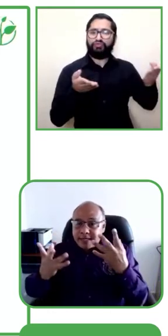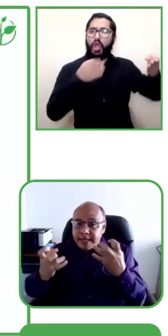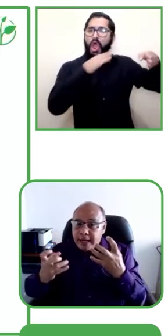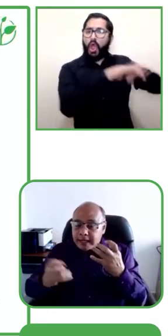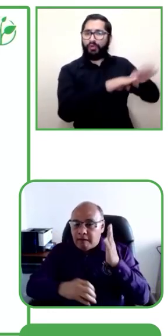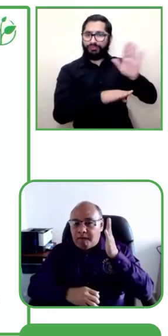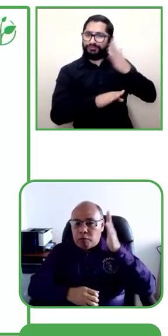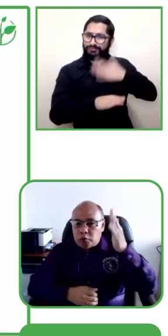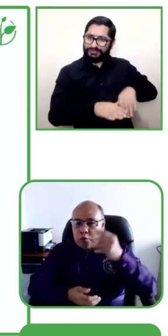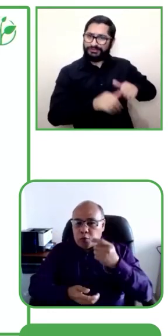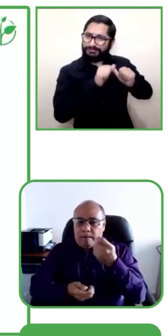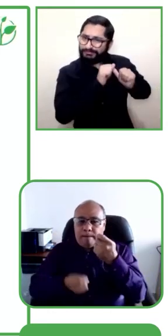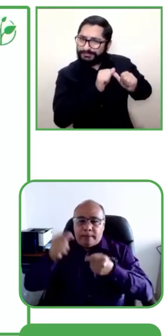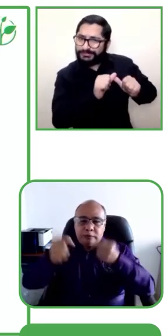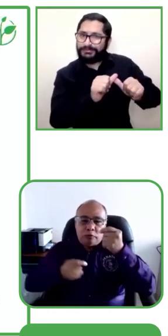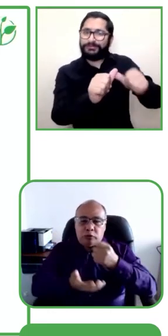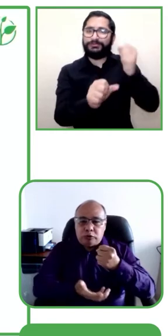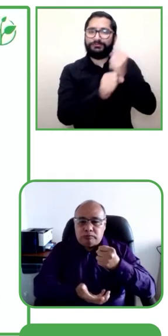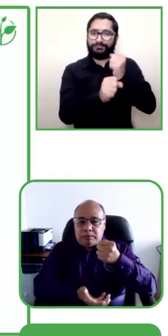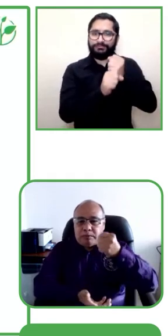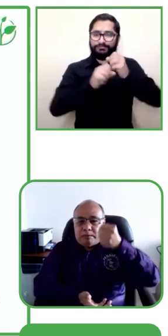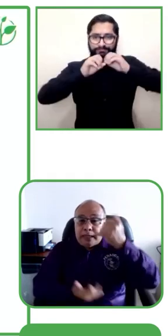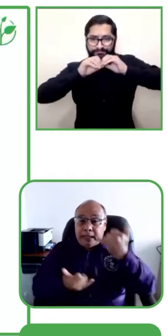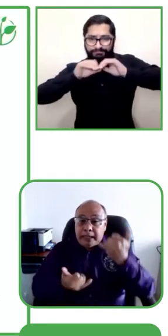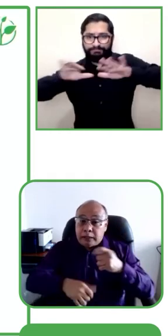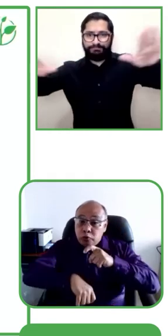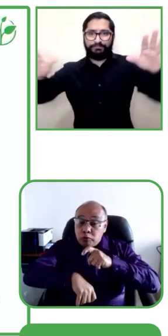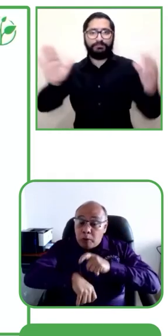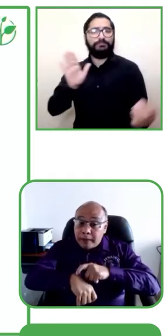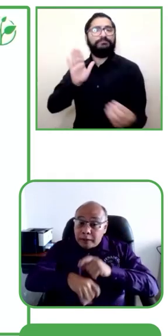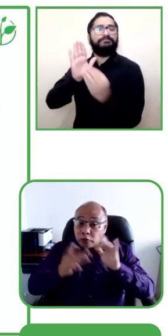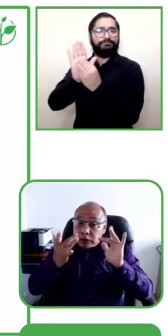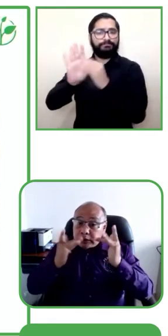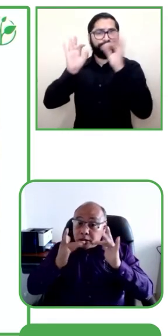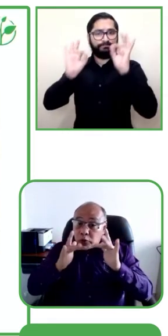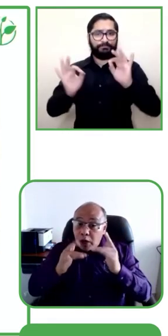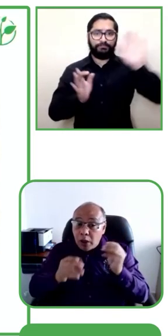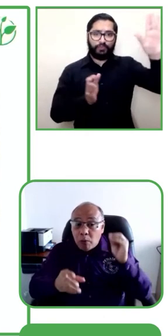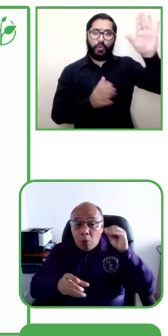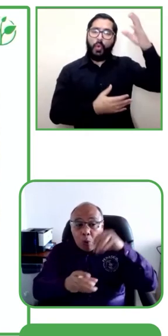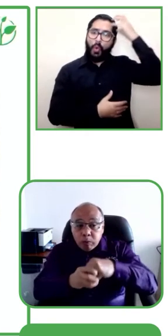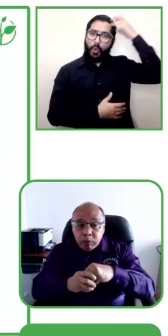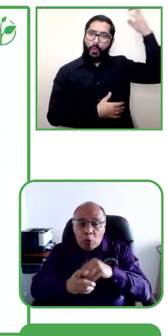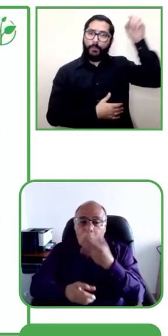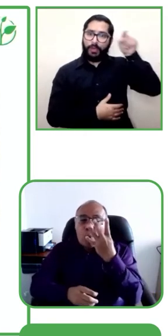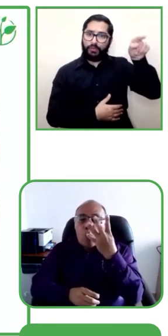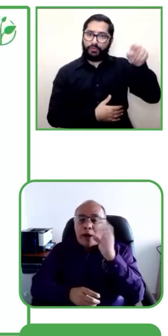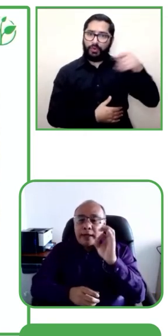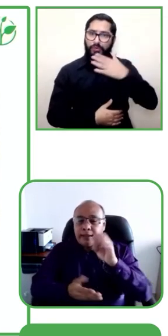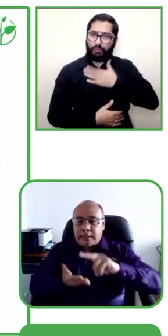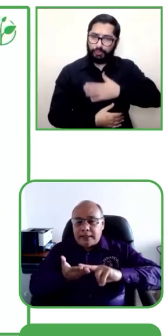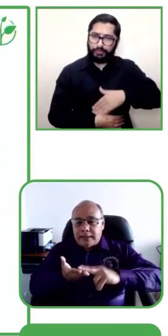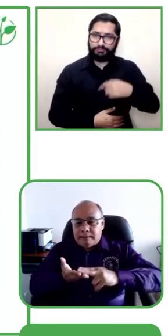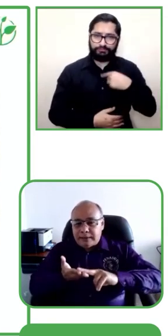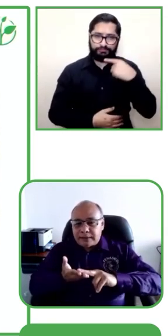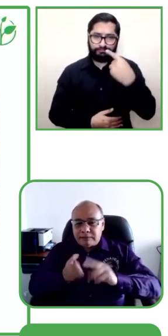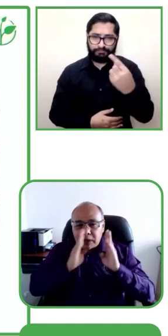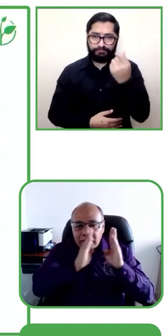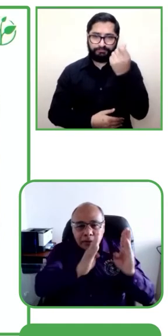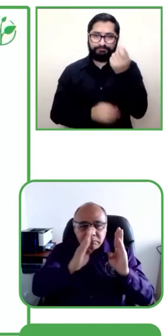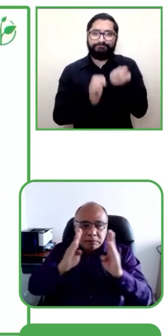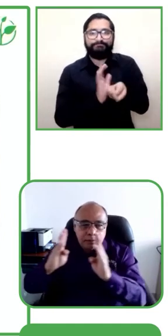Por lo tanto es permanente. Lo que queremos a futuro es que aumente el presupuesto. En estos momentos centro de relevo